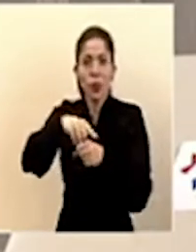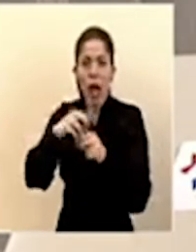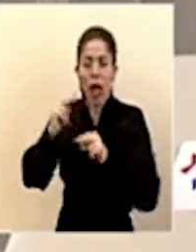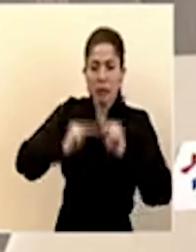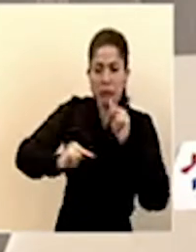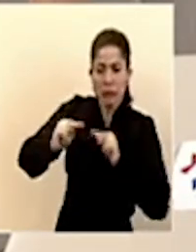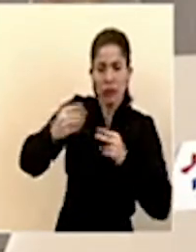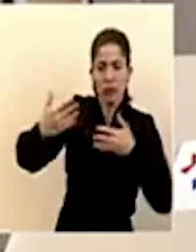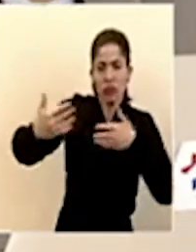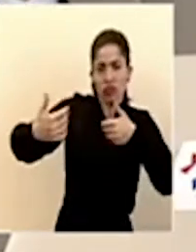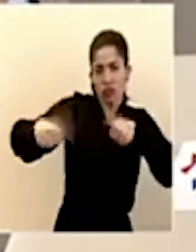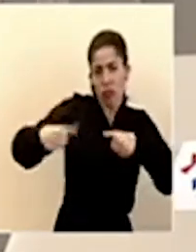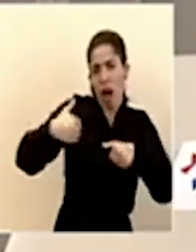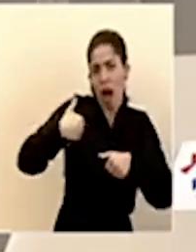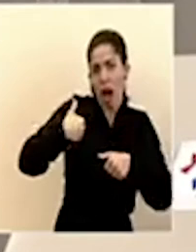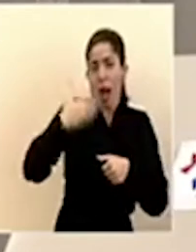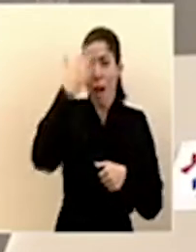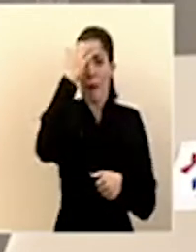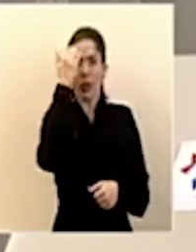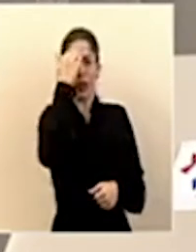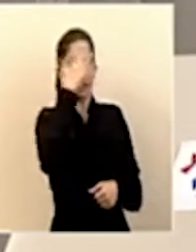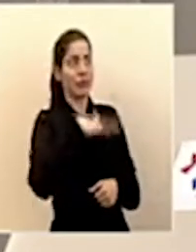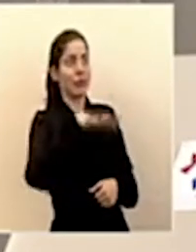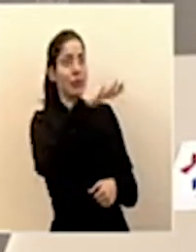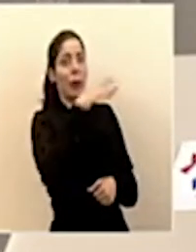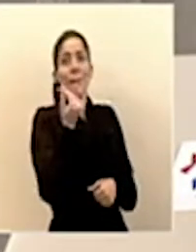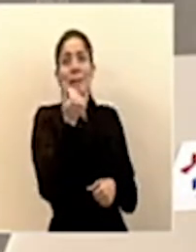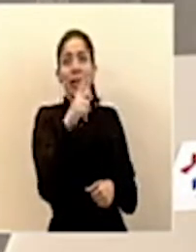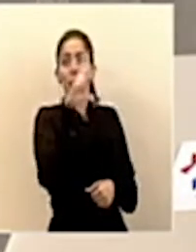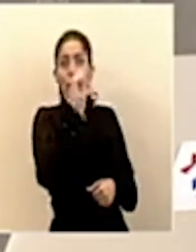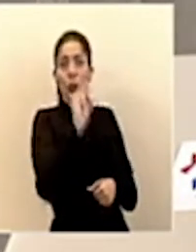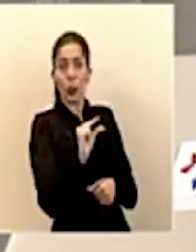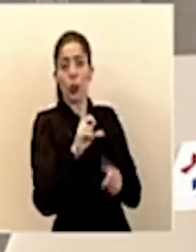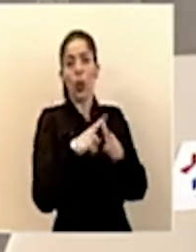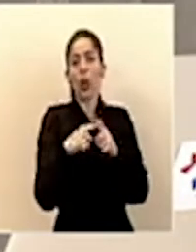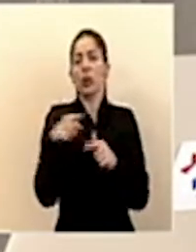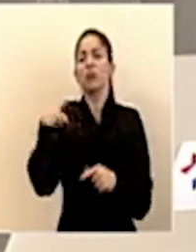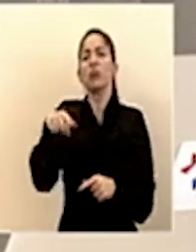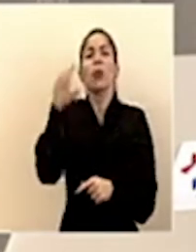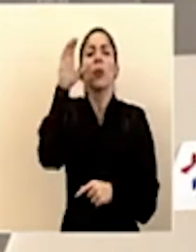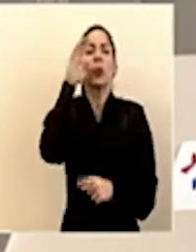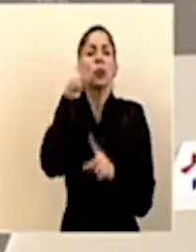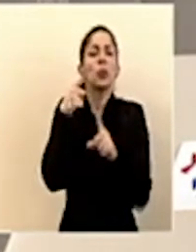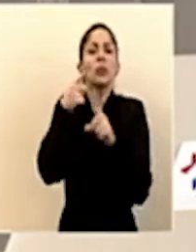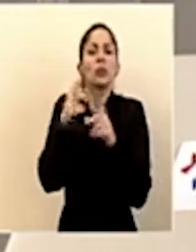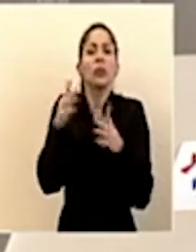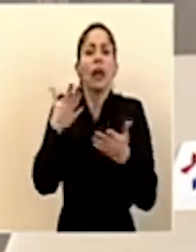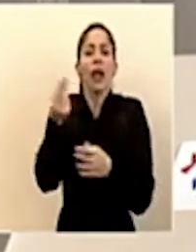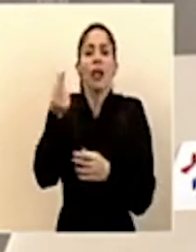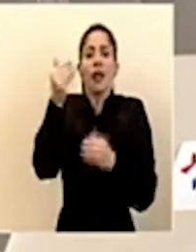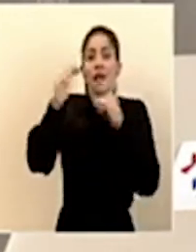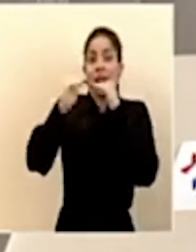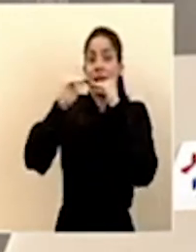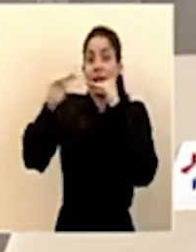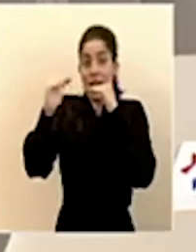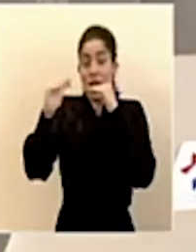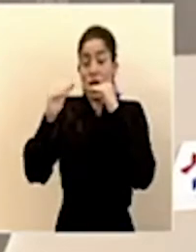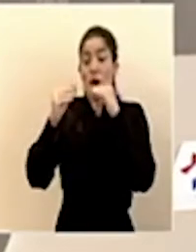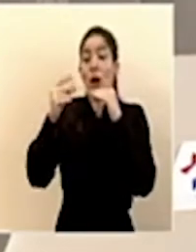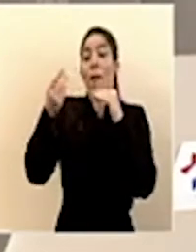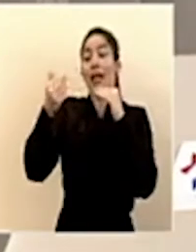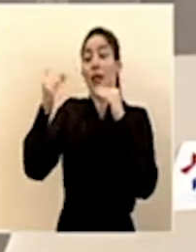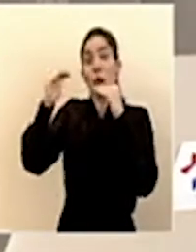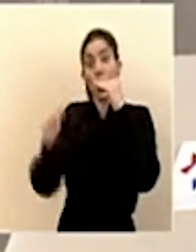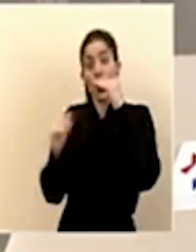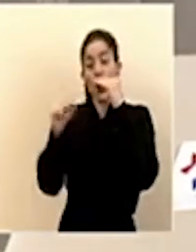consenso, que como ha habido una reducción de ese precio, lo que buscaremos es que haya una fijación de tarifa y que ese excedente